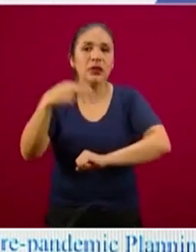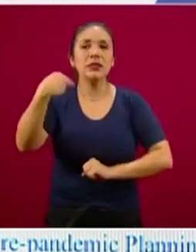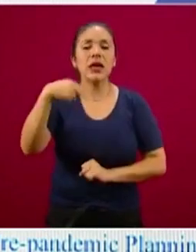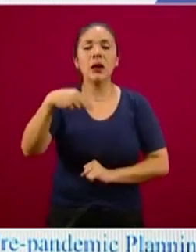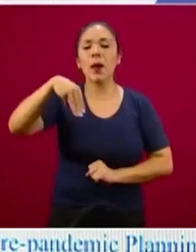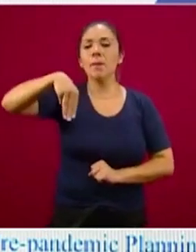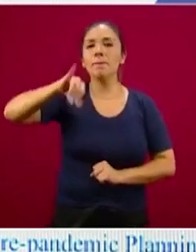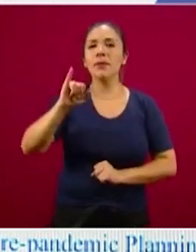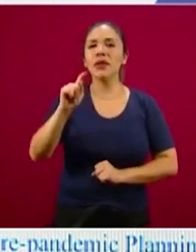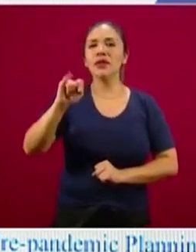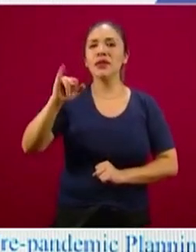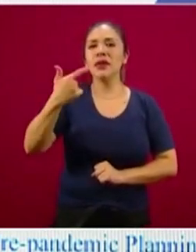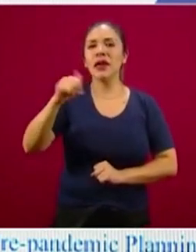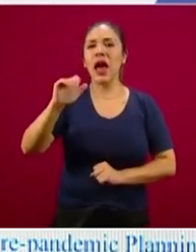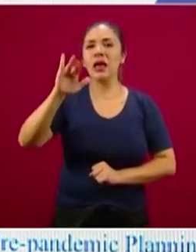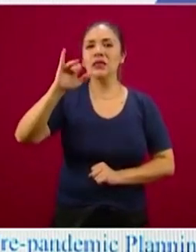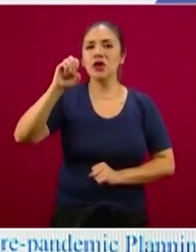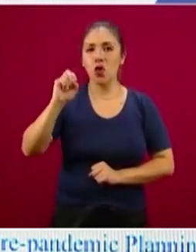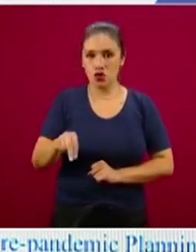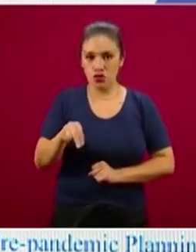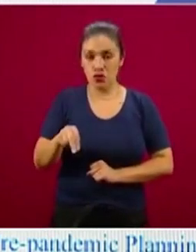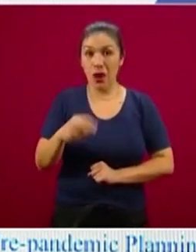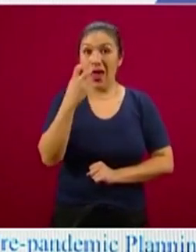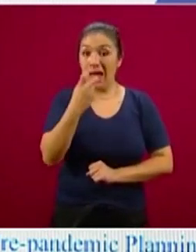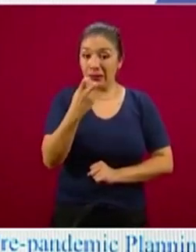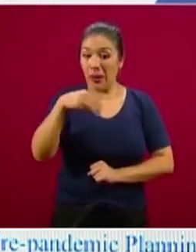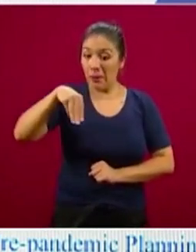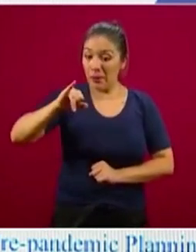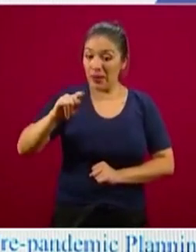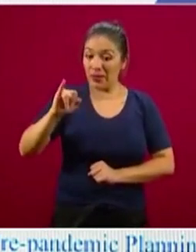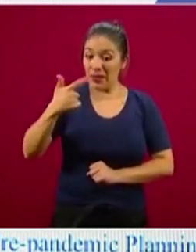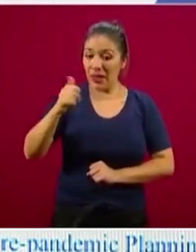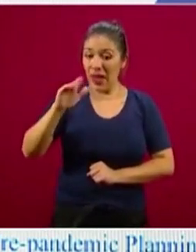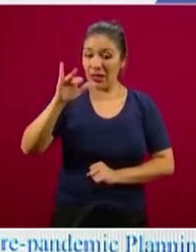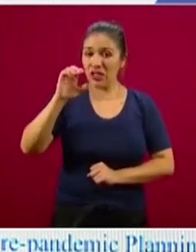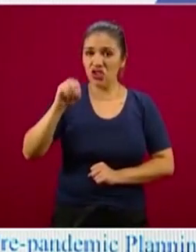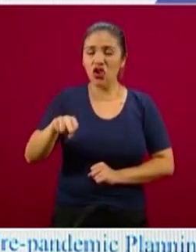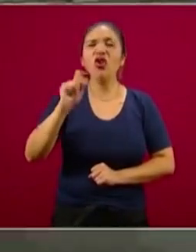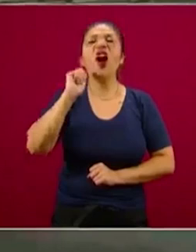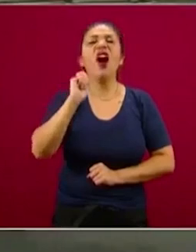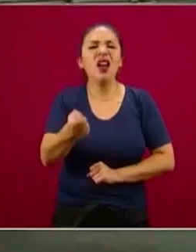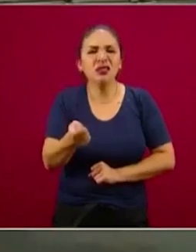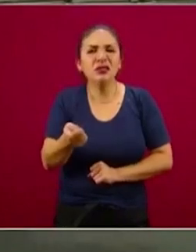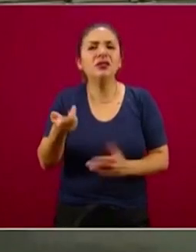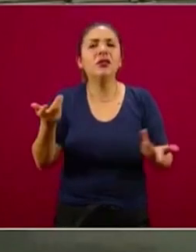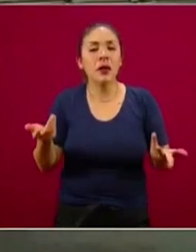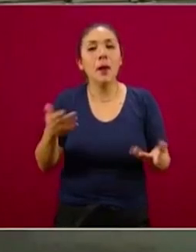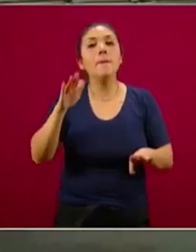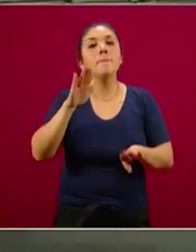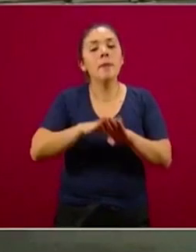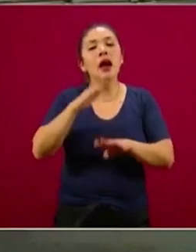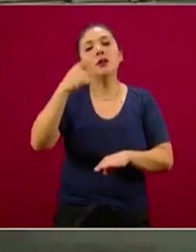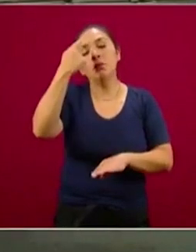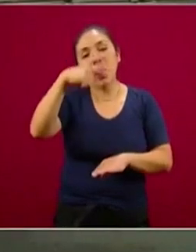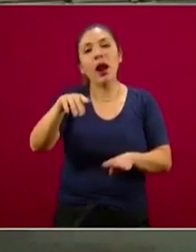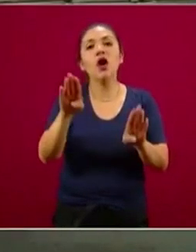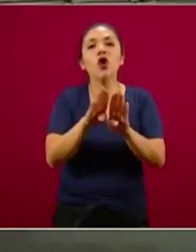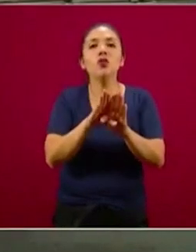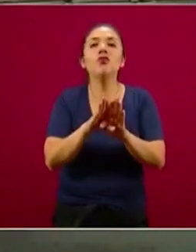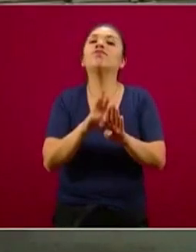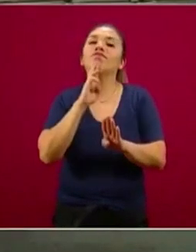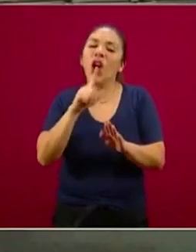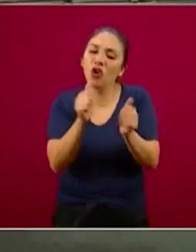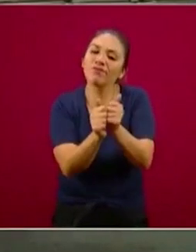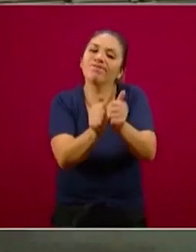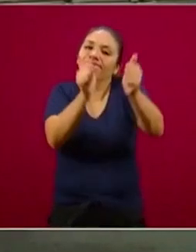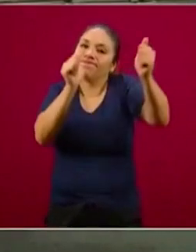mitigación comunitaria. Y esta mitigación comunitaria se basa fundamentalmente en el mecanismo de distanciamiento